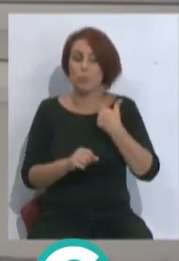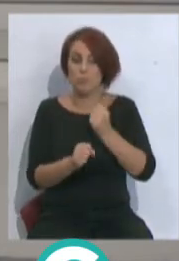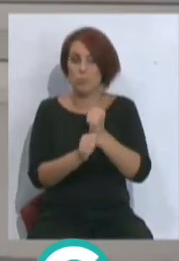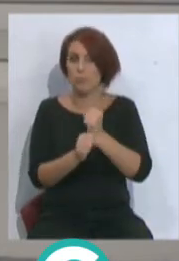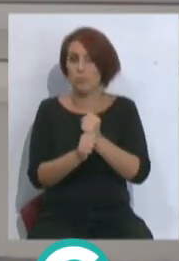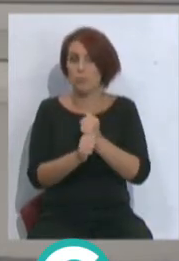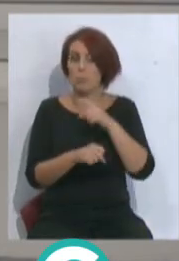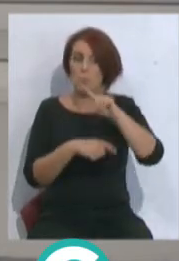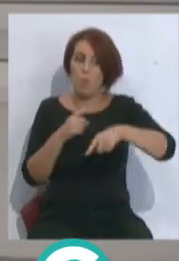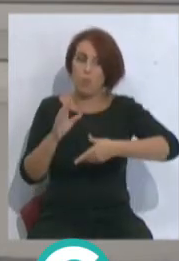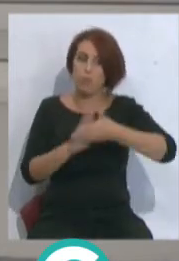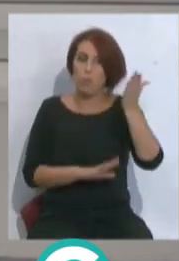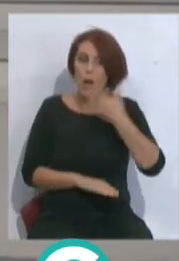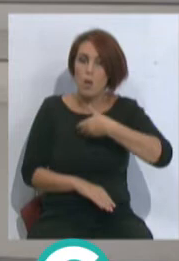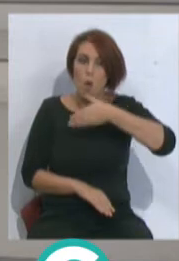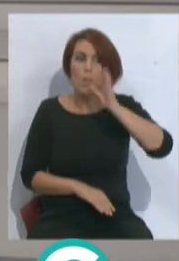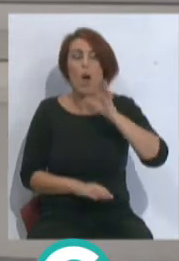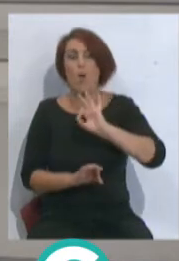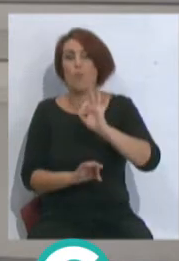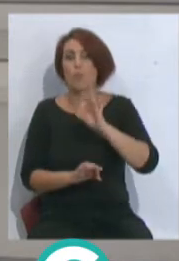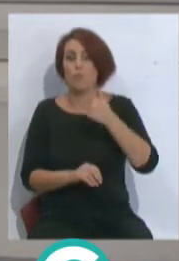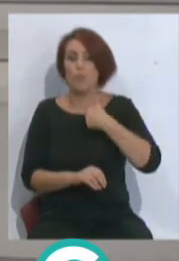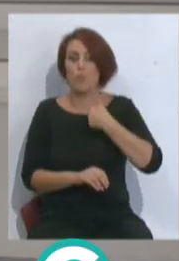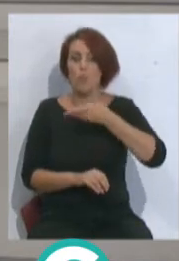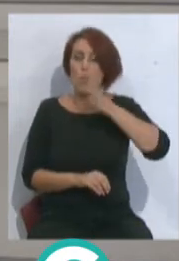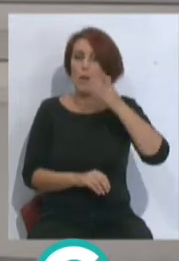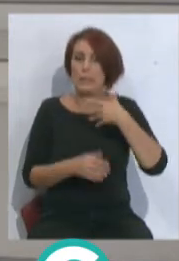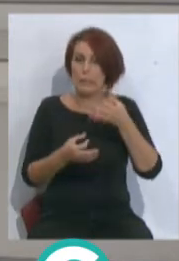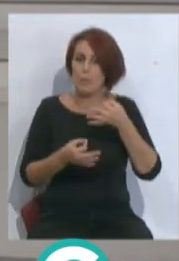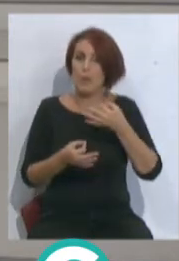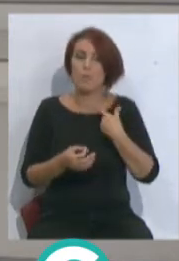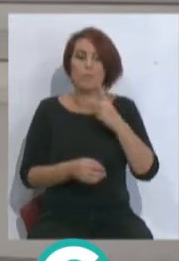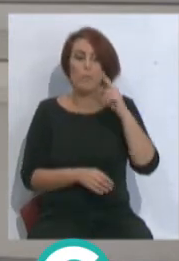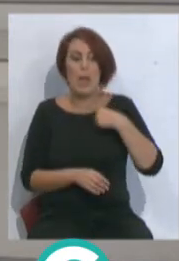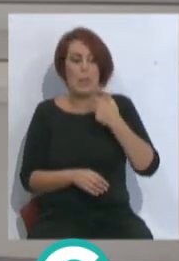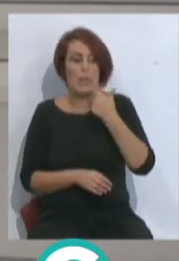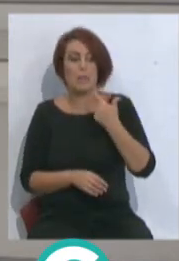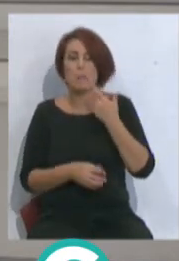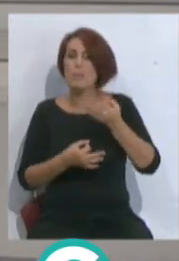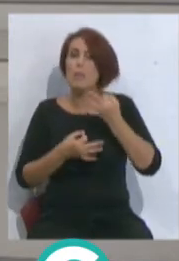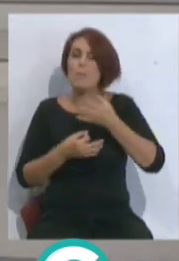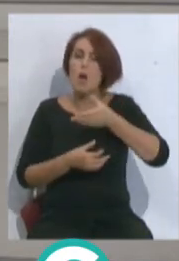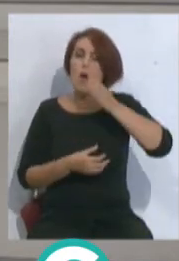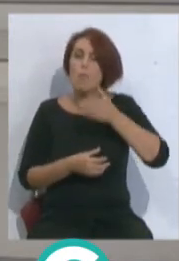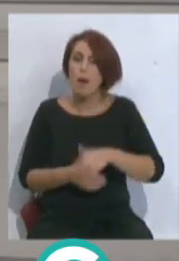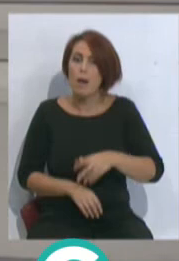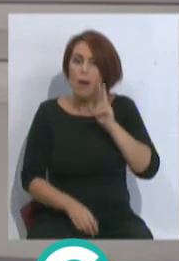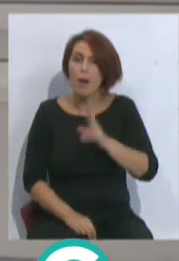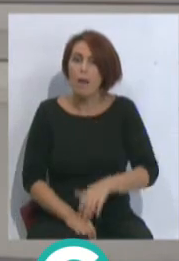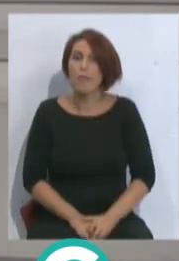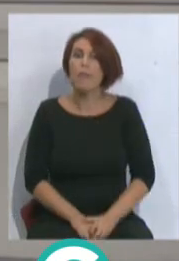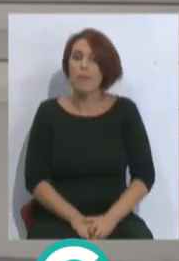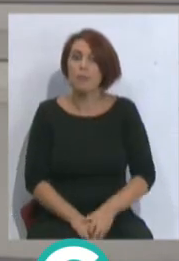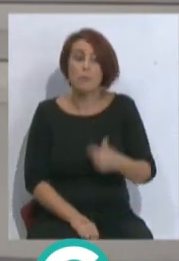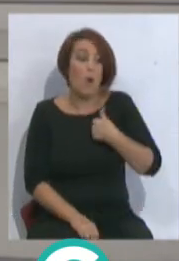me voy a tomar una copa. Yo tomaba una copa en todo esto y el que me veía me decía lo veo siempre con una copa en la mano. Sí, a mí